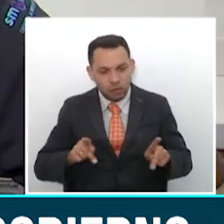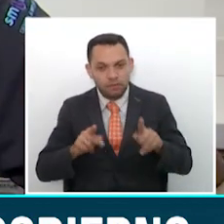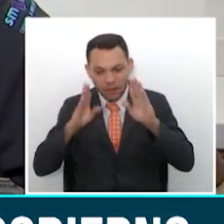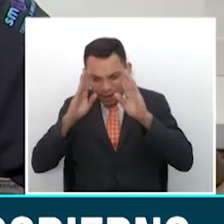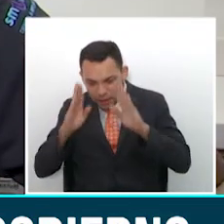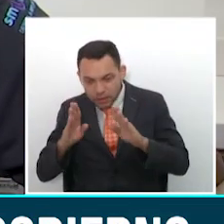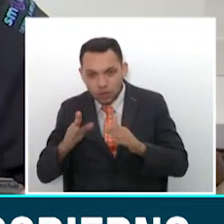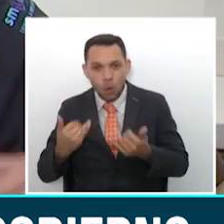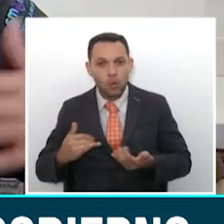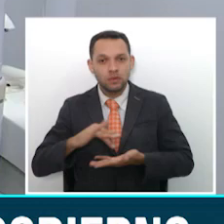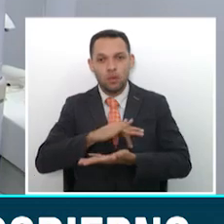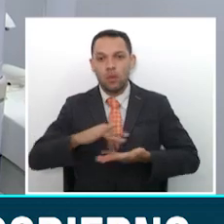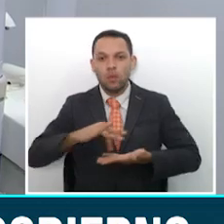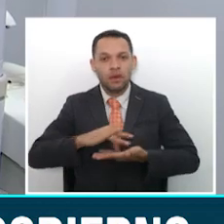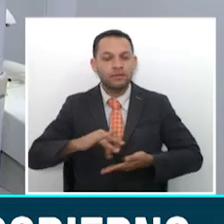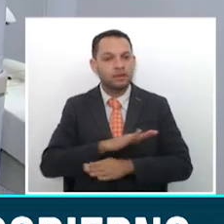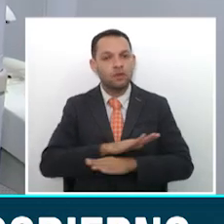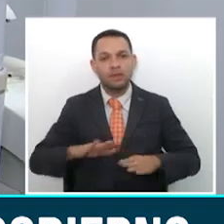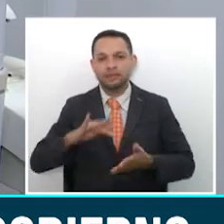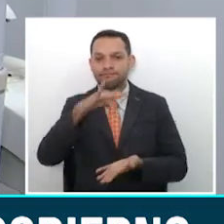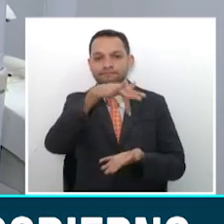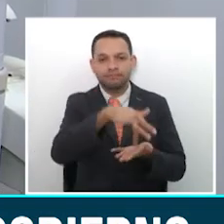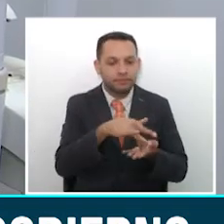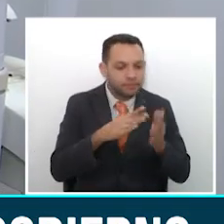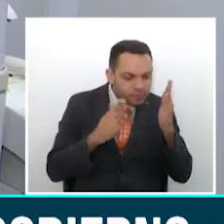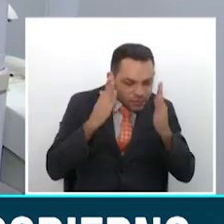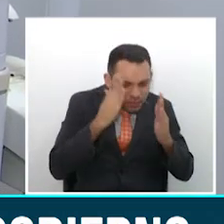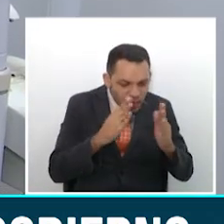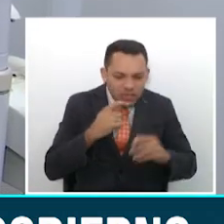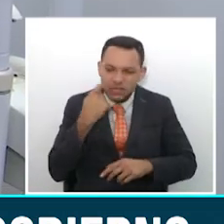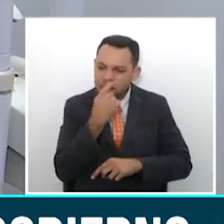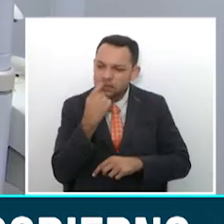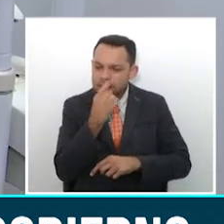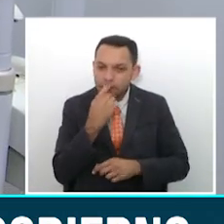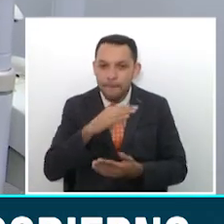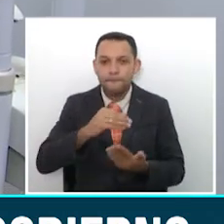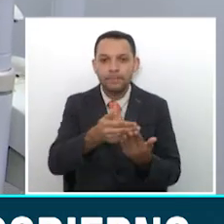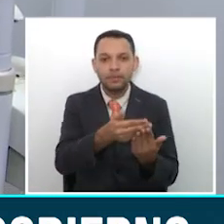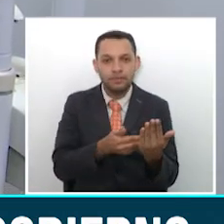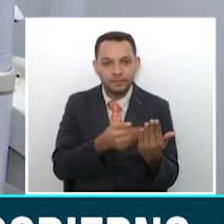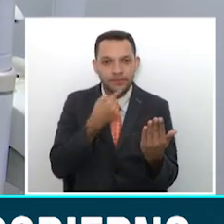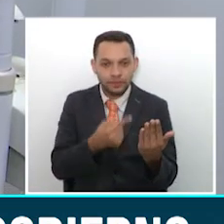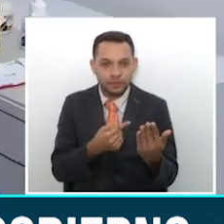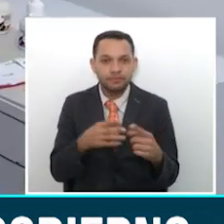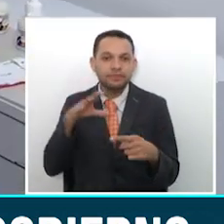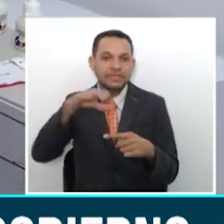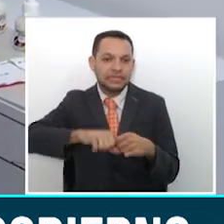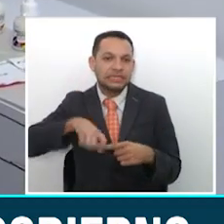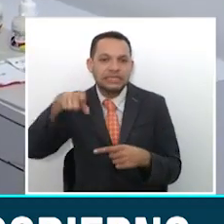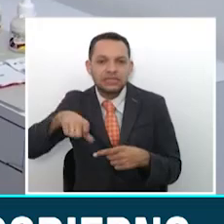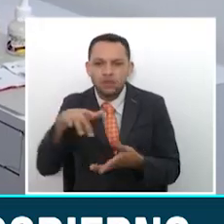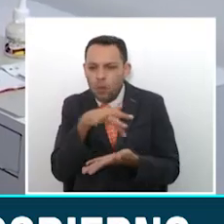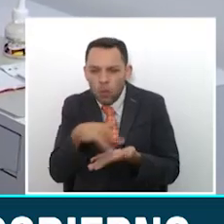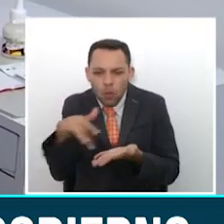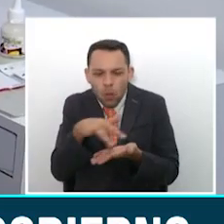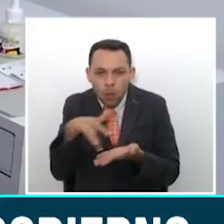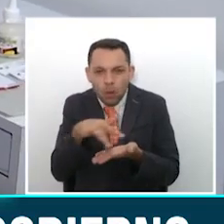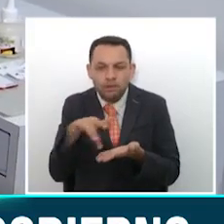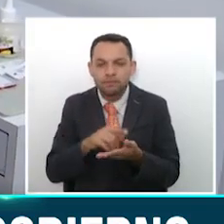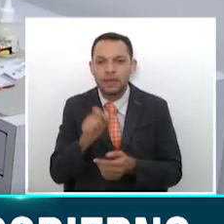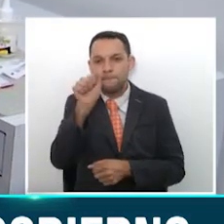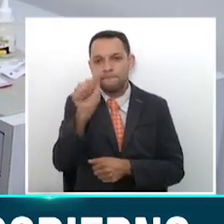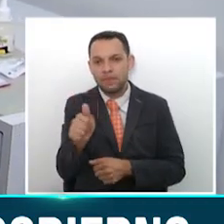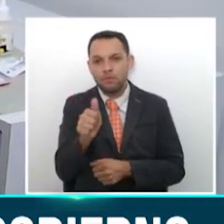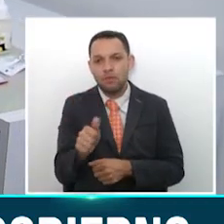urgencias y consultas prioritarias. El documento hace referencia también sobre las consultas prioritarias, las cuales quedaron dispuestas a criterio del